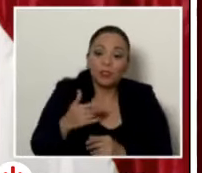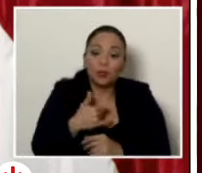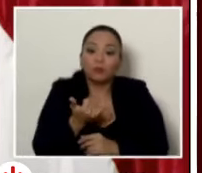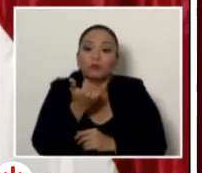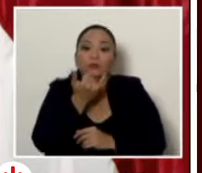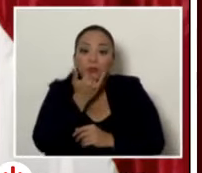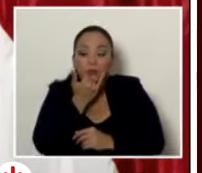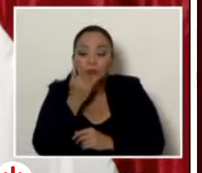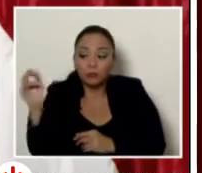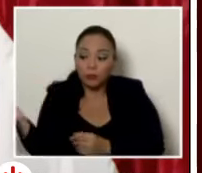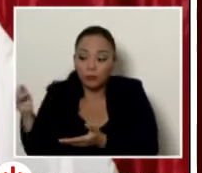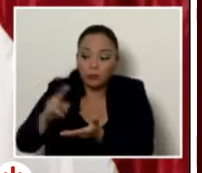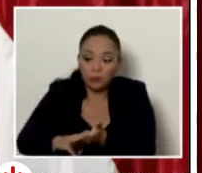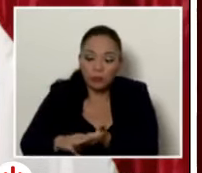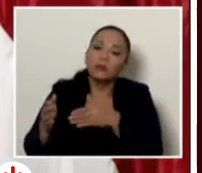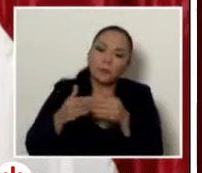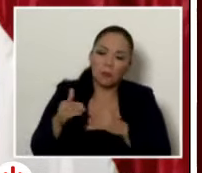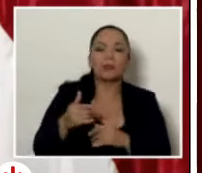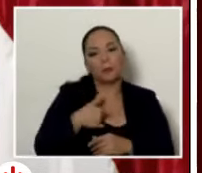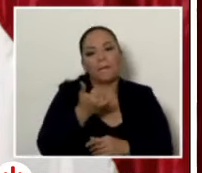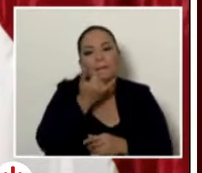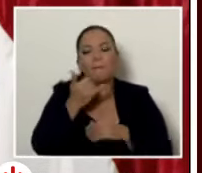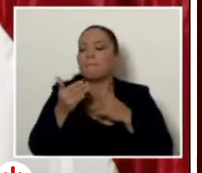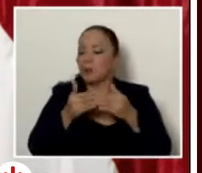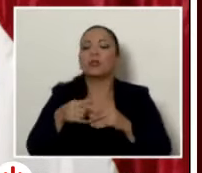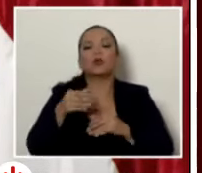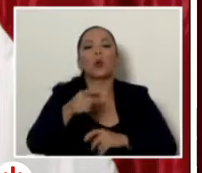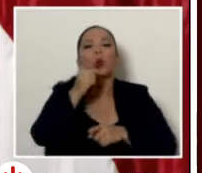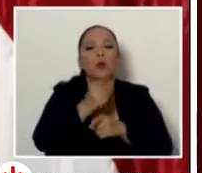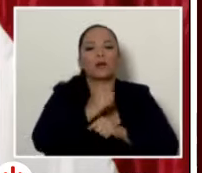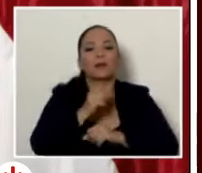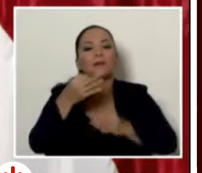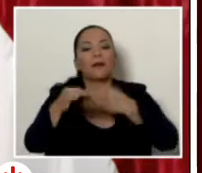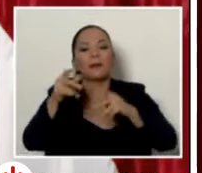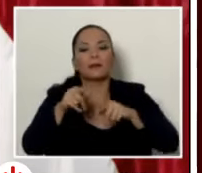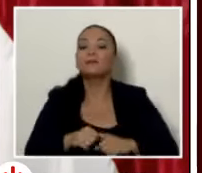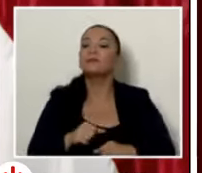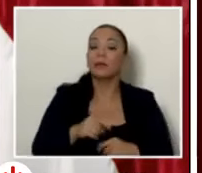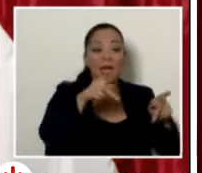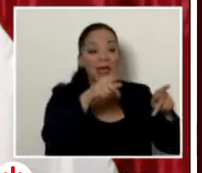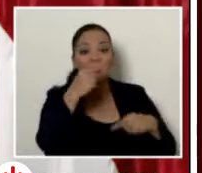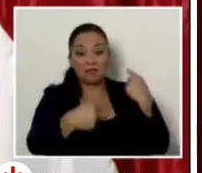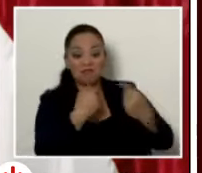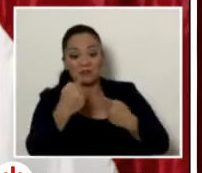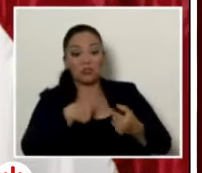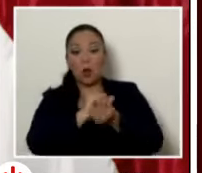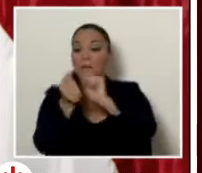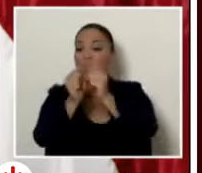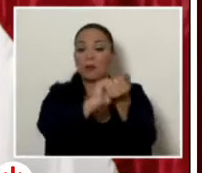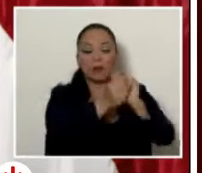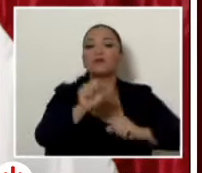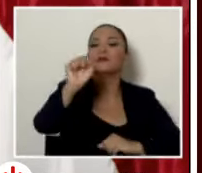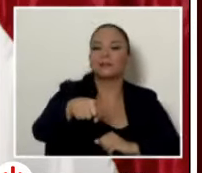cambiando a la dirección y para los que dicen ah es que cambia gente sí cambio gente en situaciones